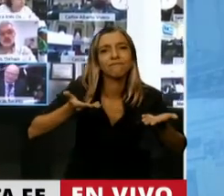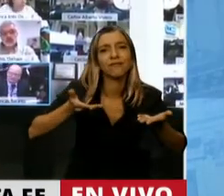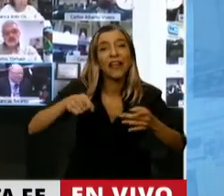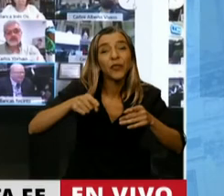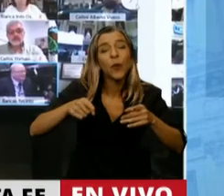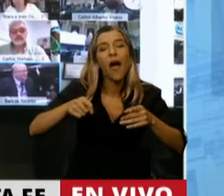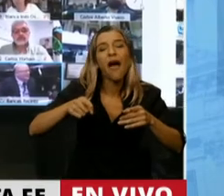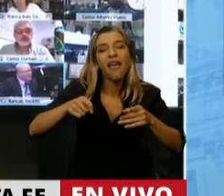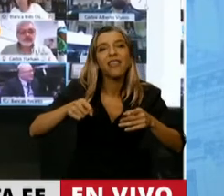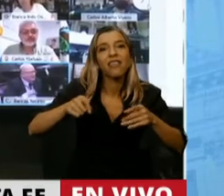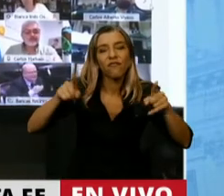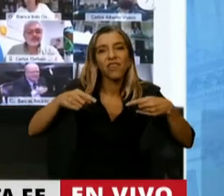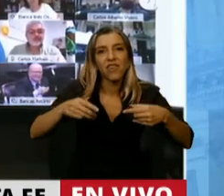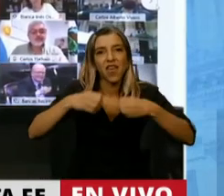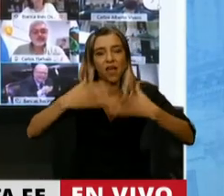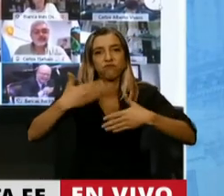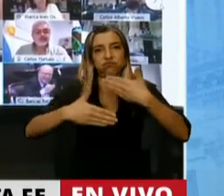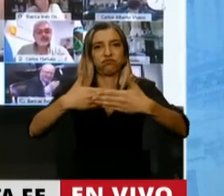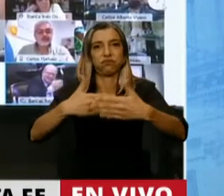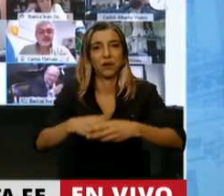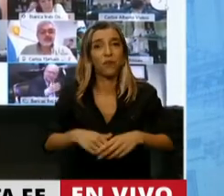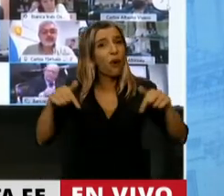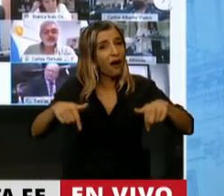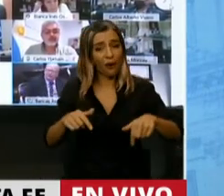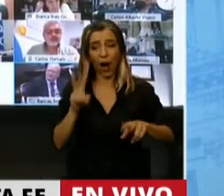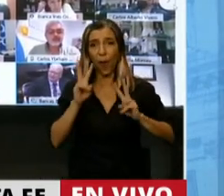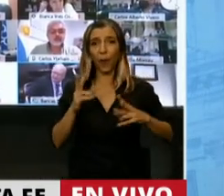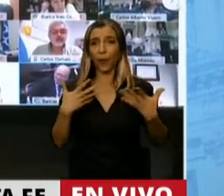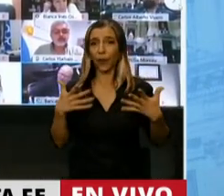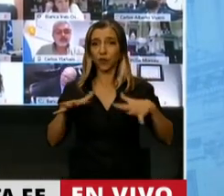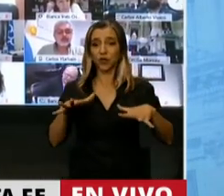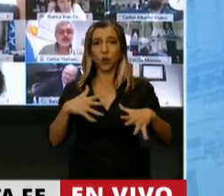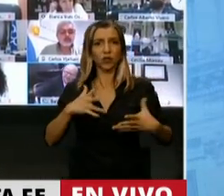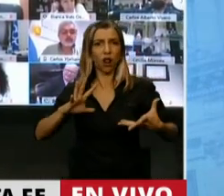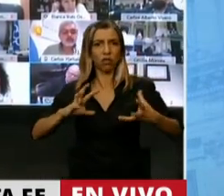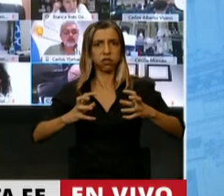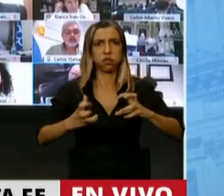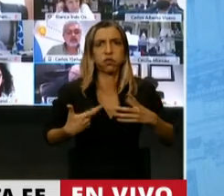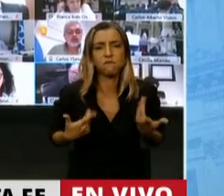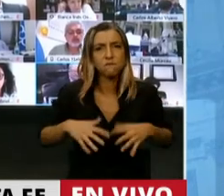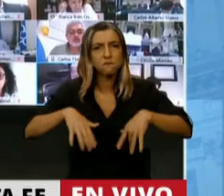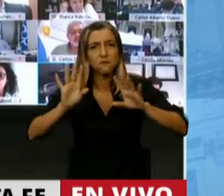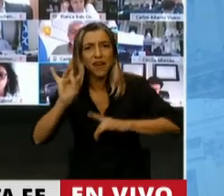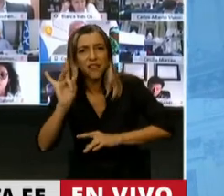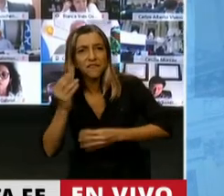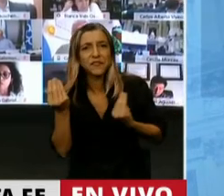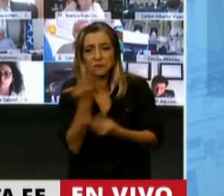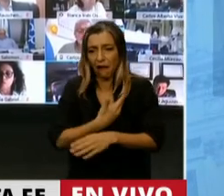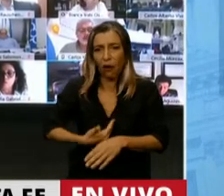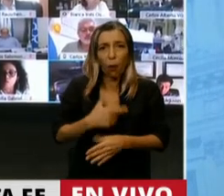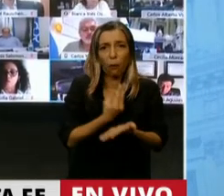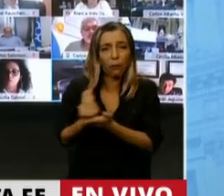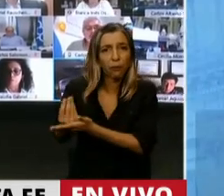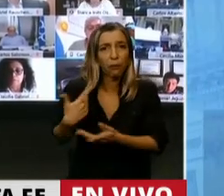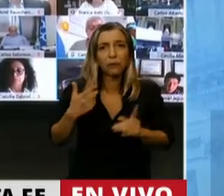las crisis que se está engendrando en el país, más difíciles para todos, para los que gobiernan, para la oposición y especialmente